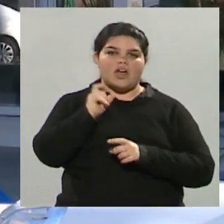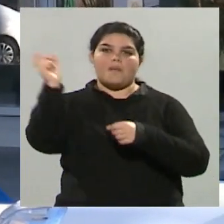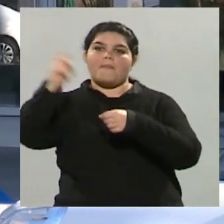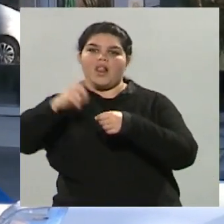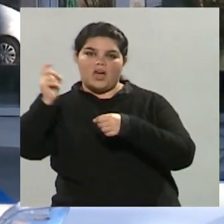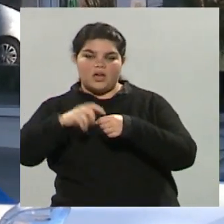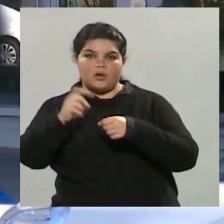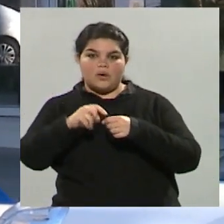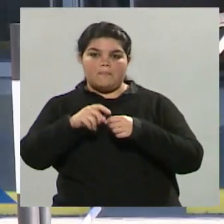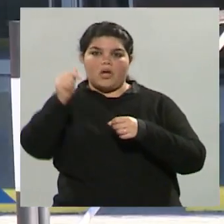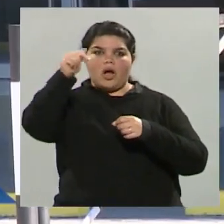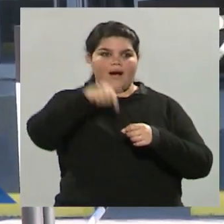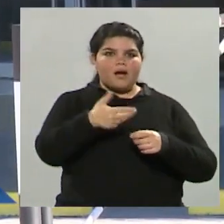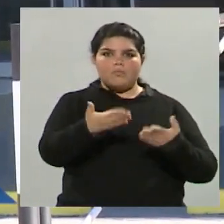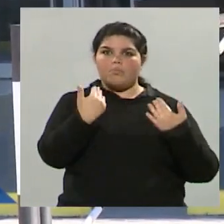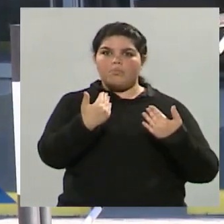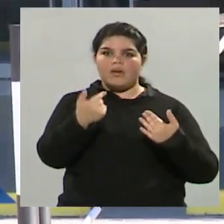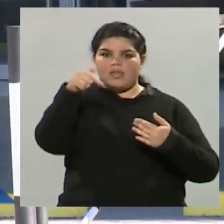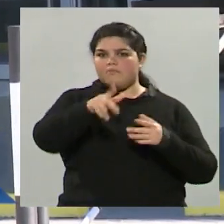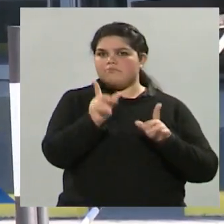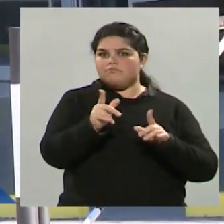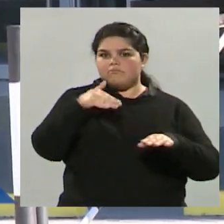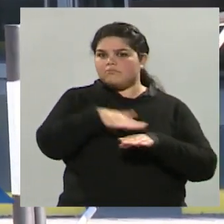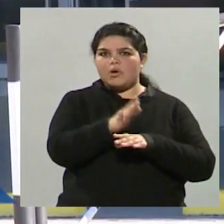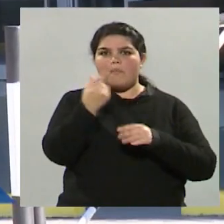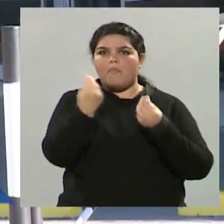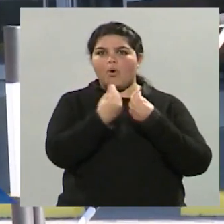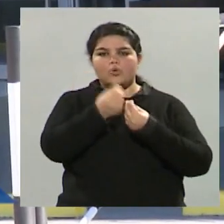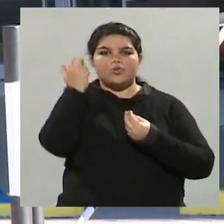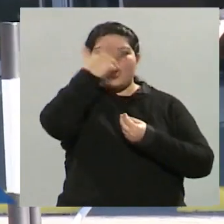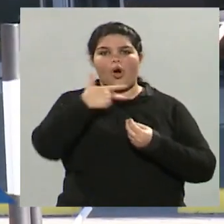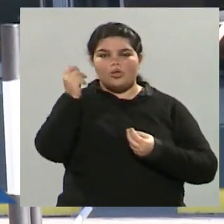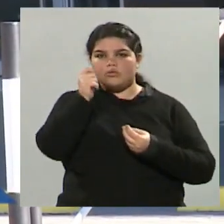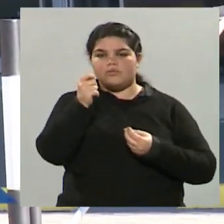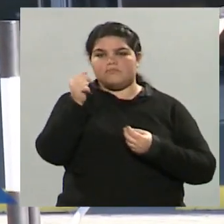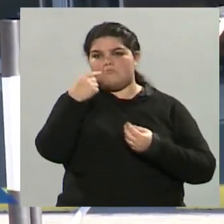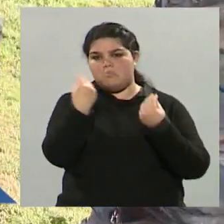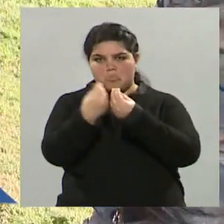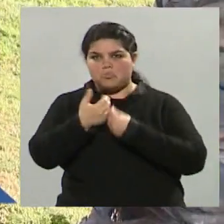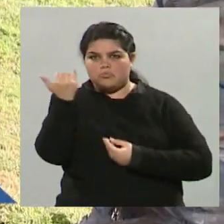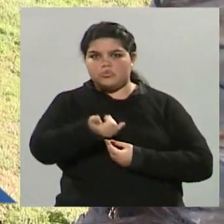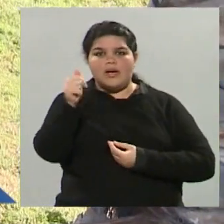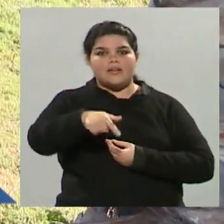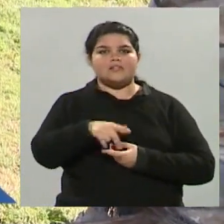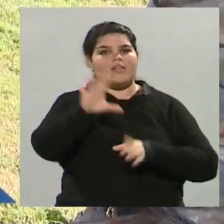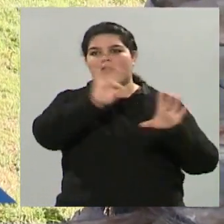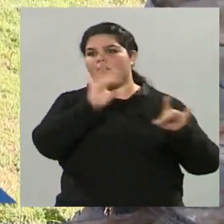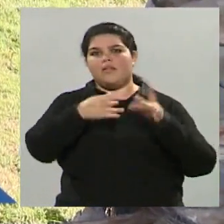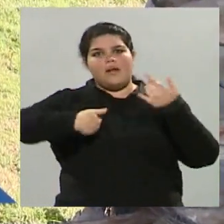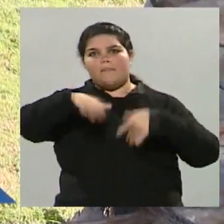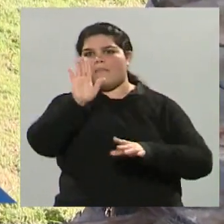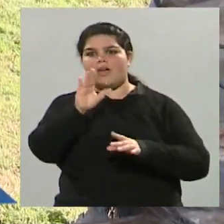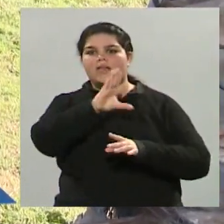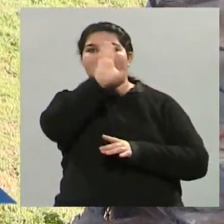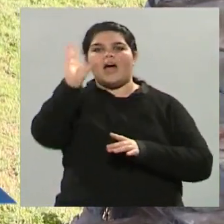área metropolitana reunimos esa cantidad de camas, que nos hace que siempre estemos entre los destinos más elegidos del interior